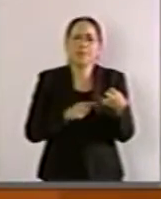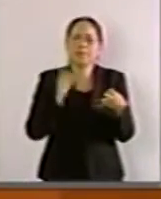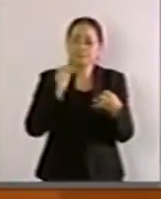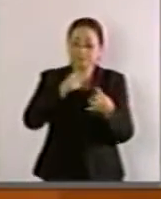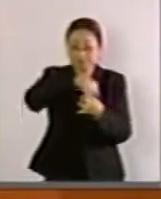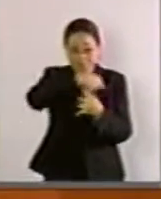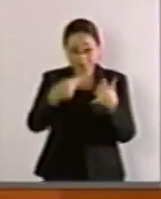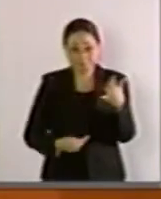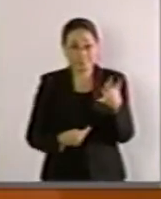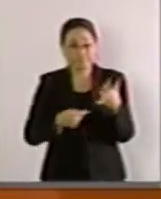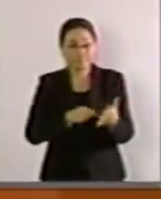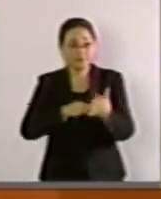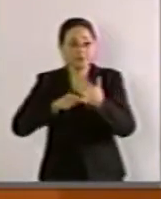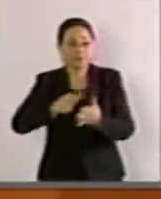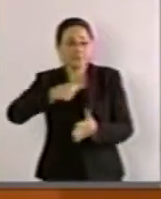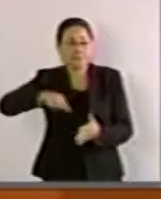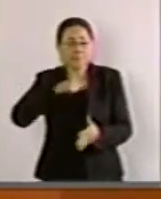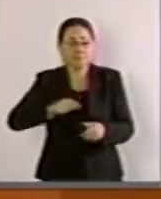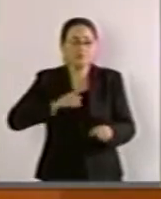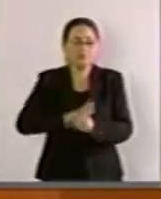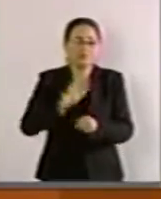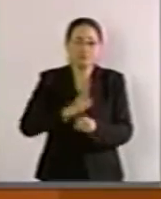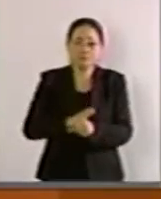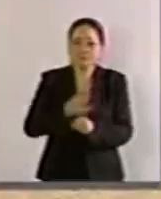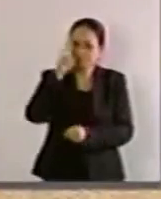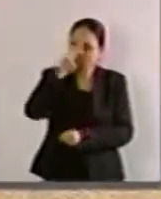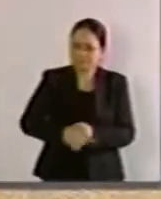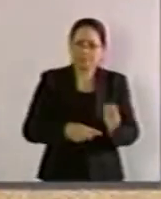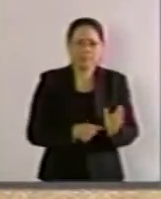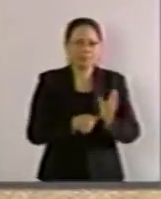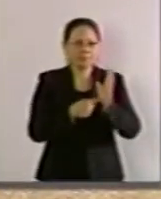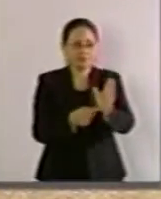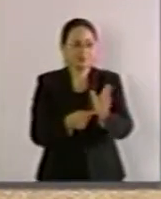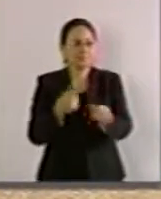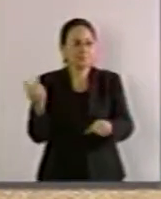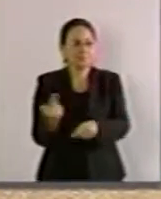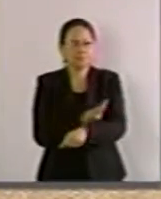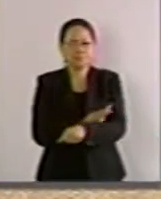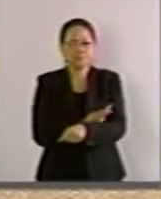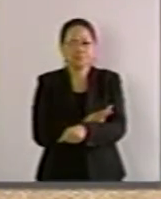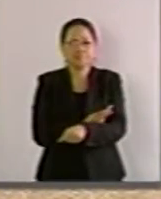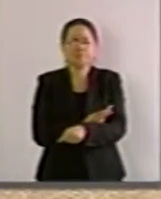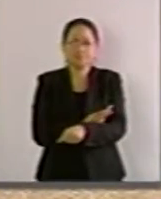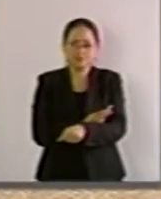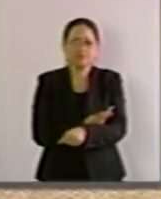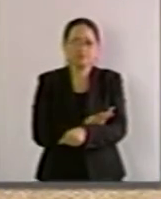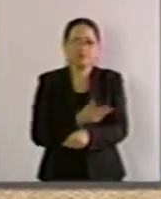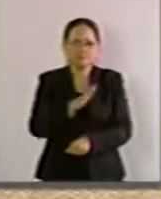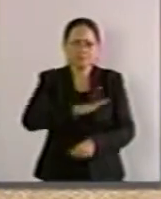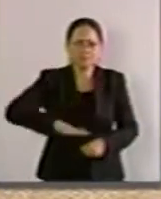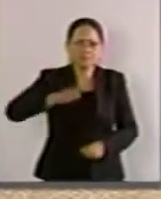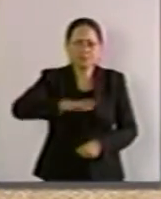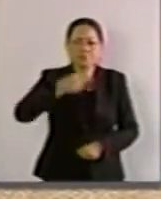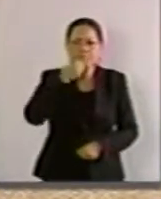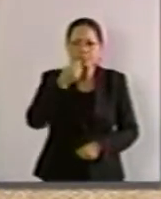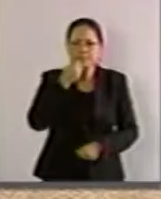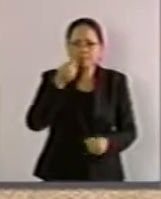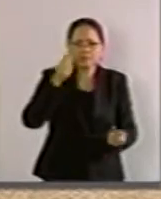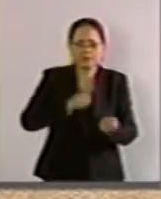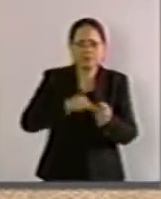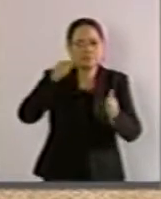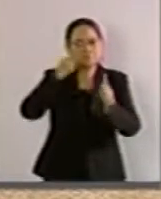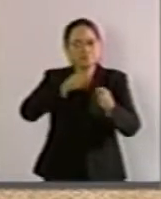entonces, estamos frente a una realidad que implica que lo que están viendo nuestros niños en primera